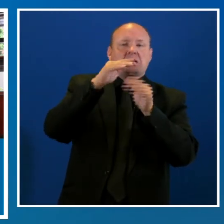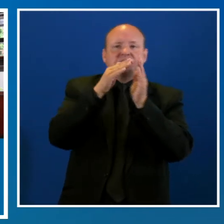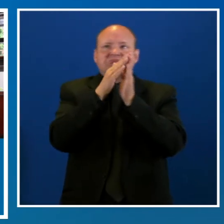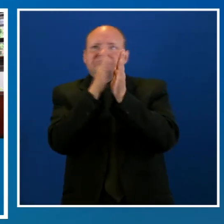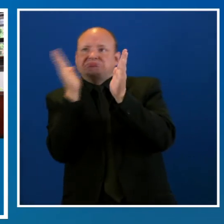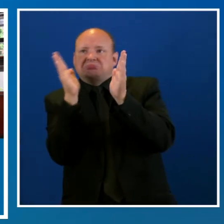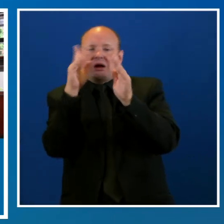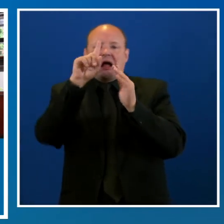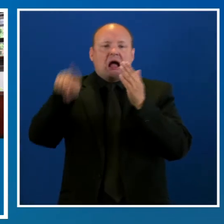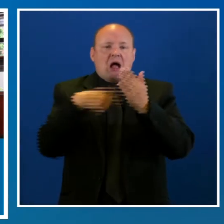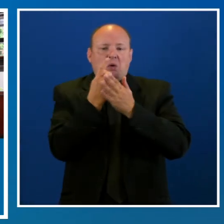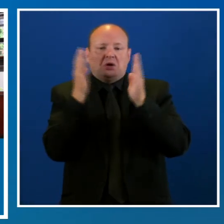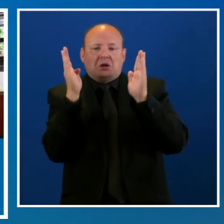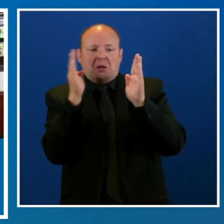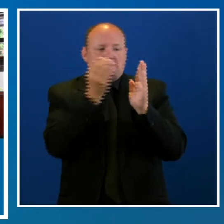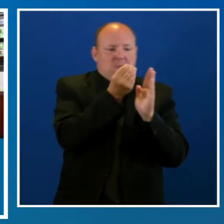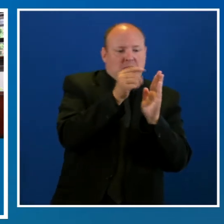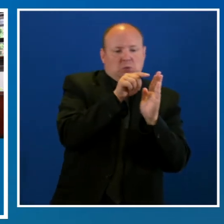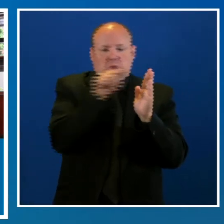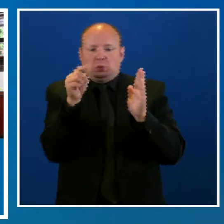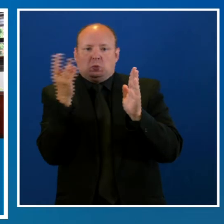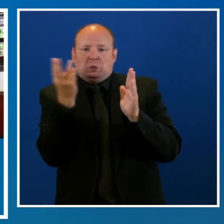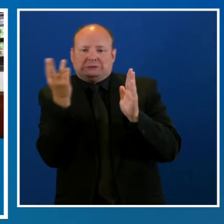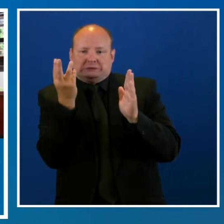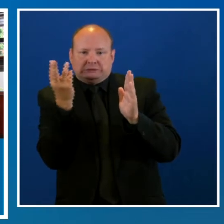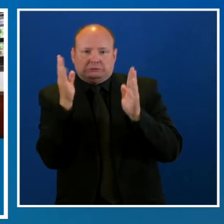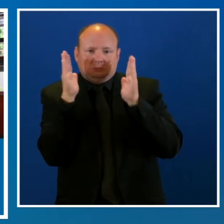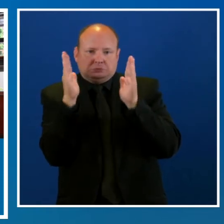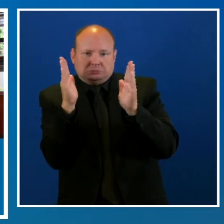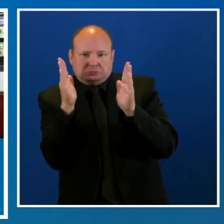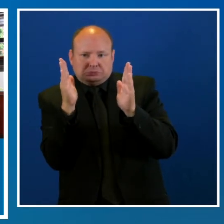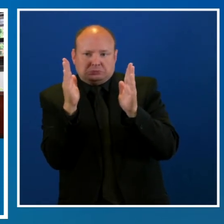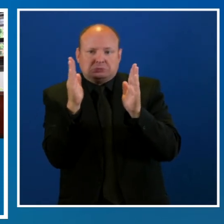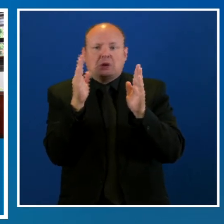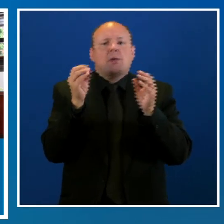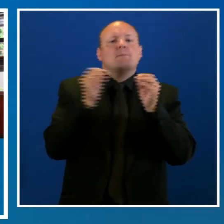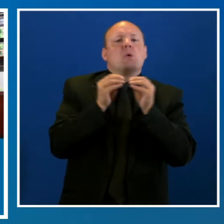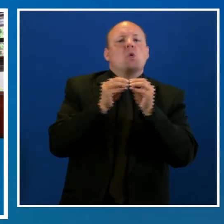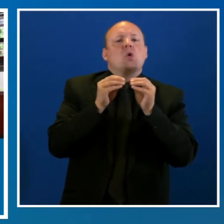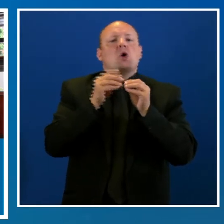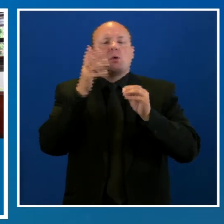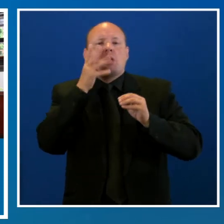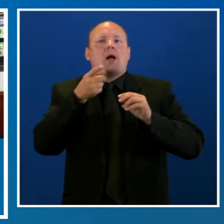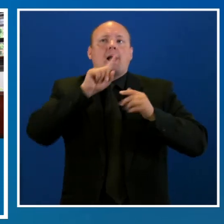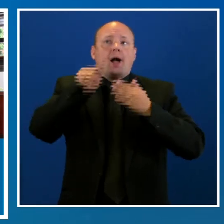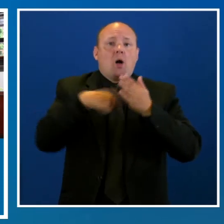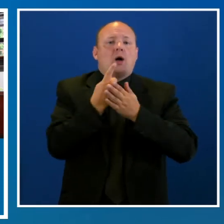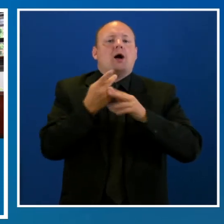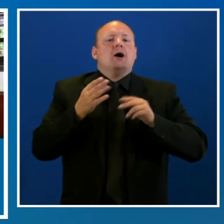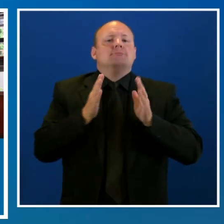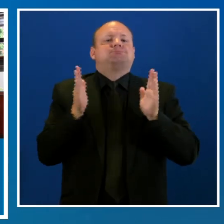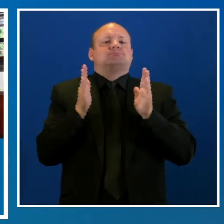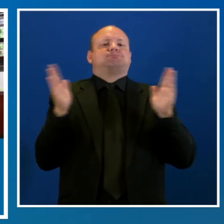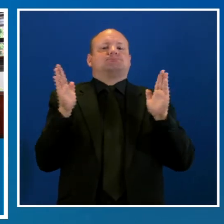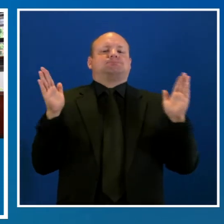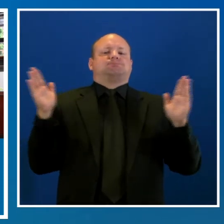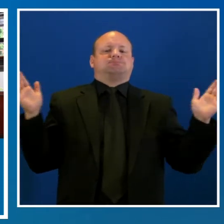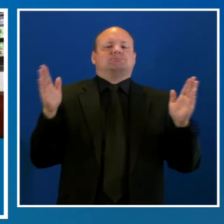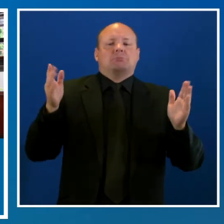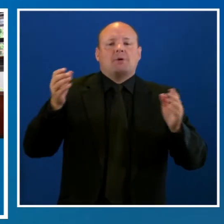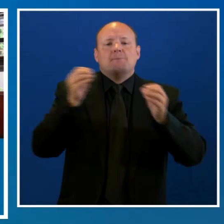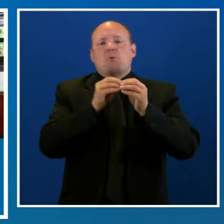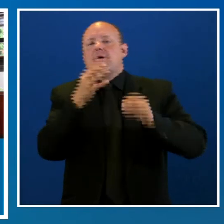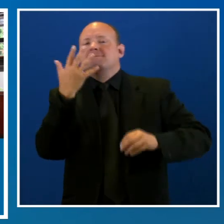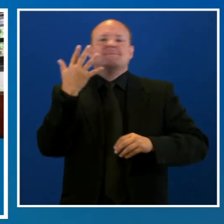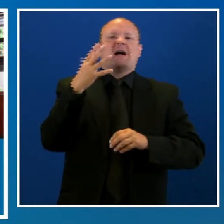y miércoles. Esas horas aumentarán durante los meses de verano y otoño, con un regreso al servicio completo en persona cinco